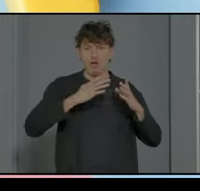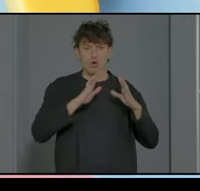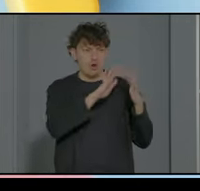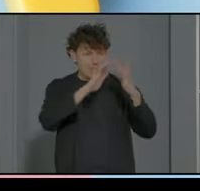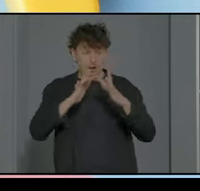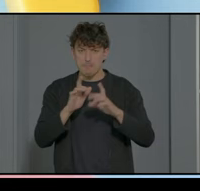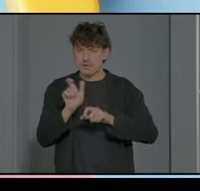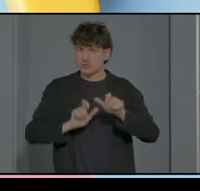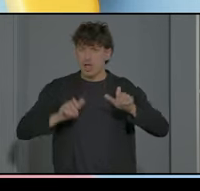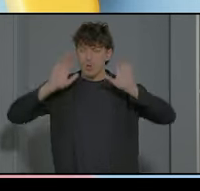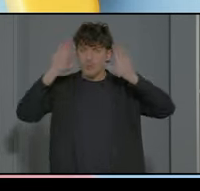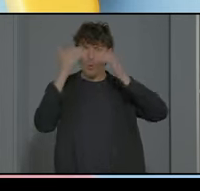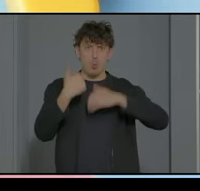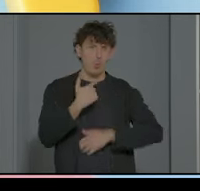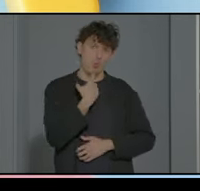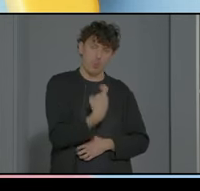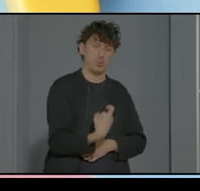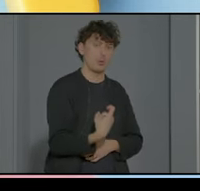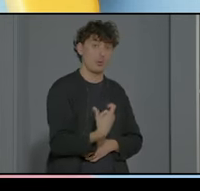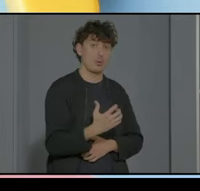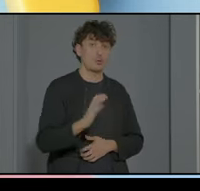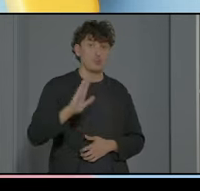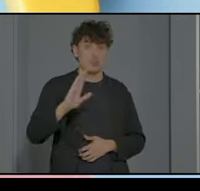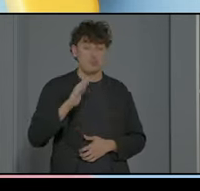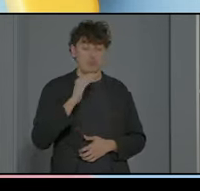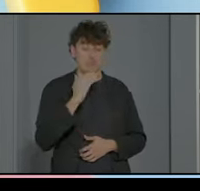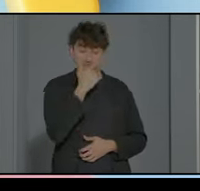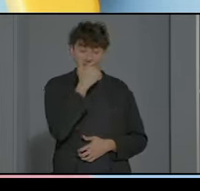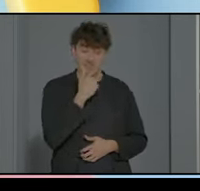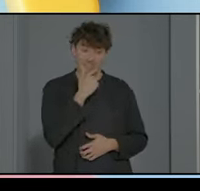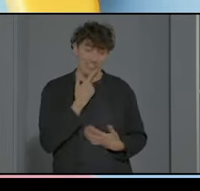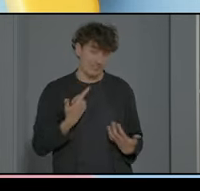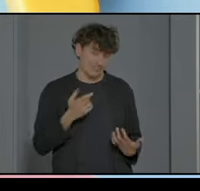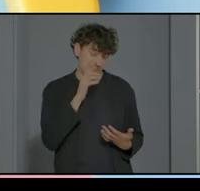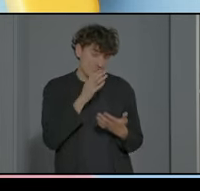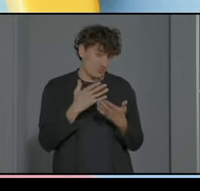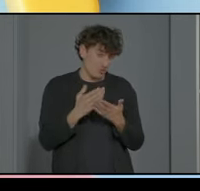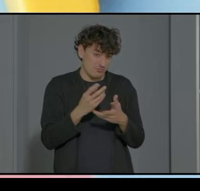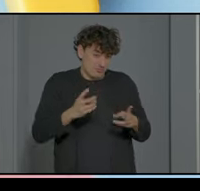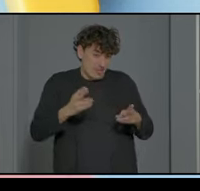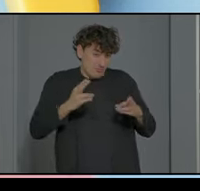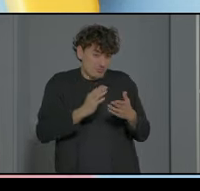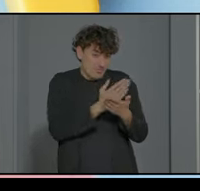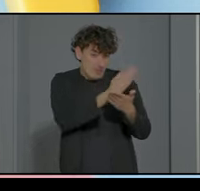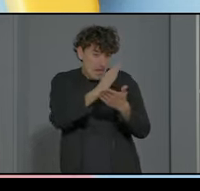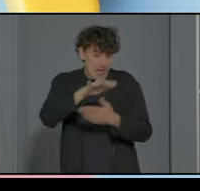le suele costar esto ¿no? es un esfuerzo pues ha sido un poquito más fácil en este sentido porque había que conocer un espacio más reducido